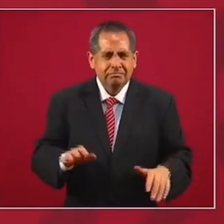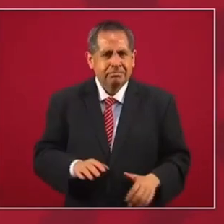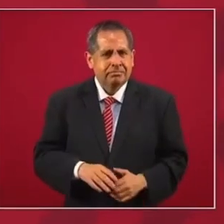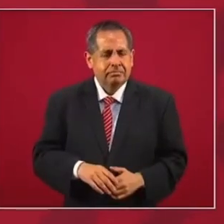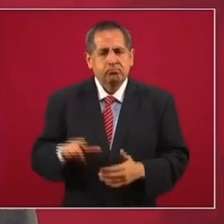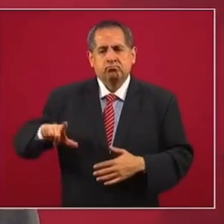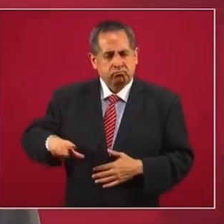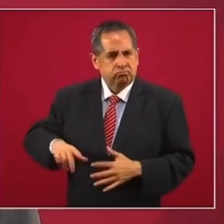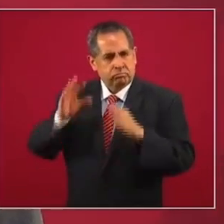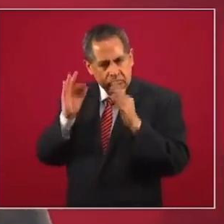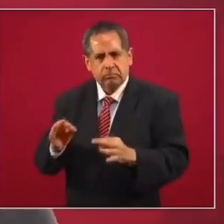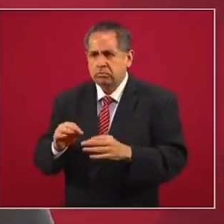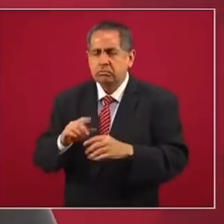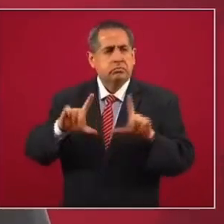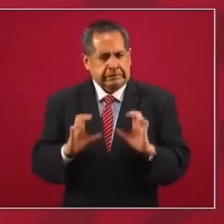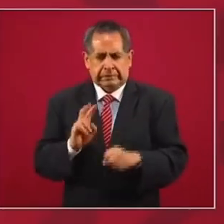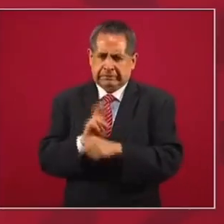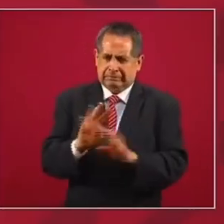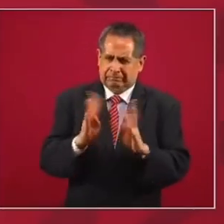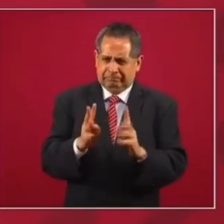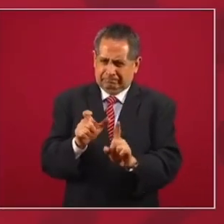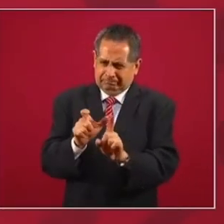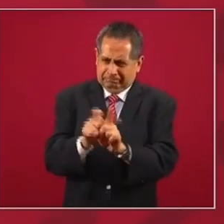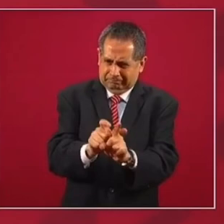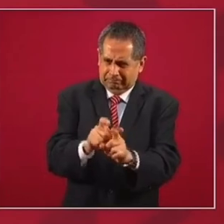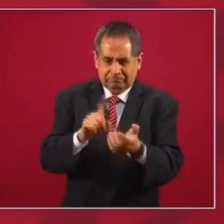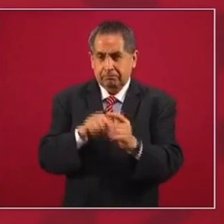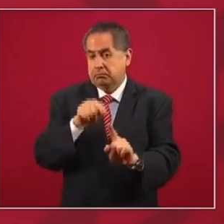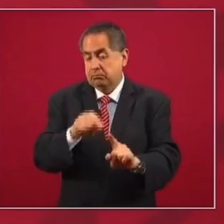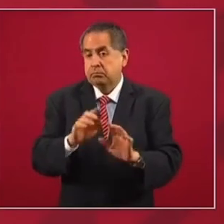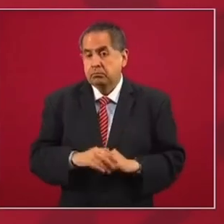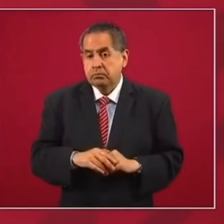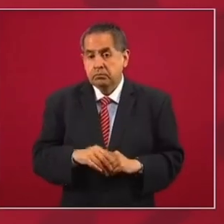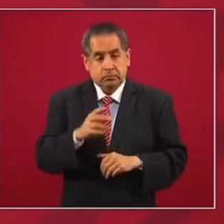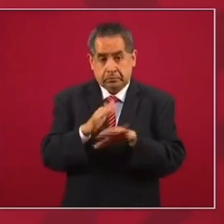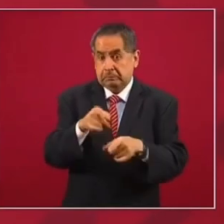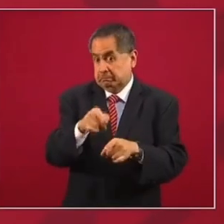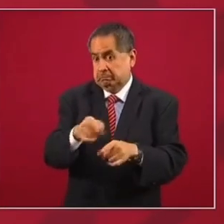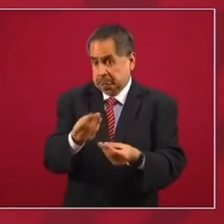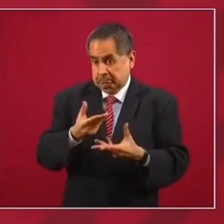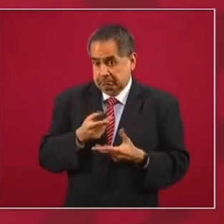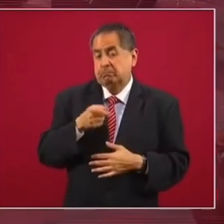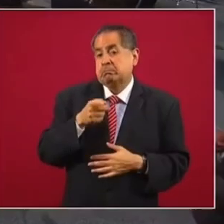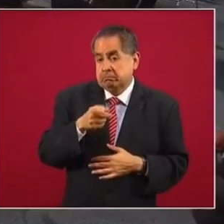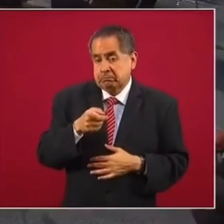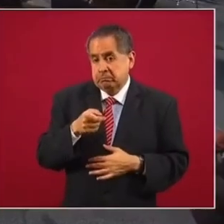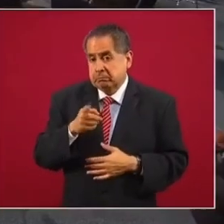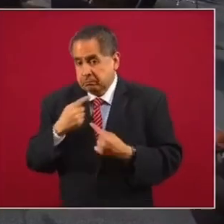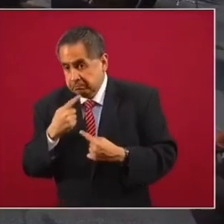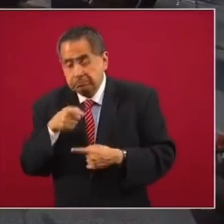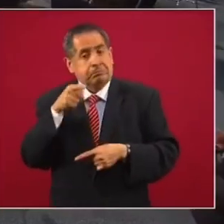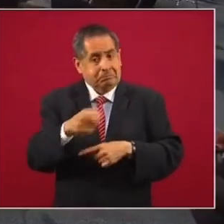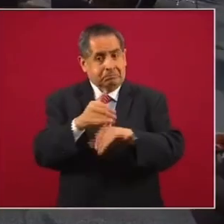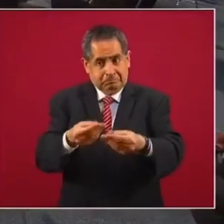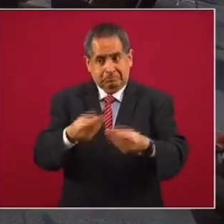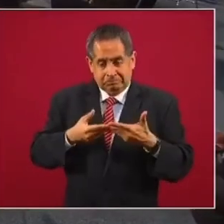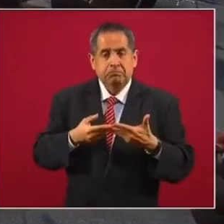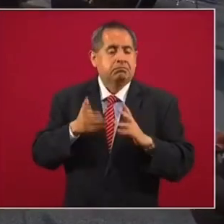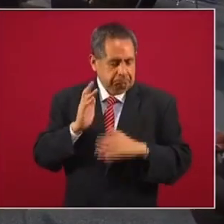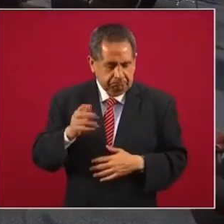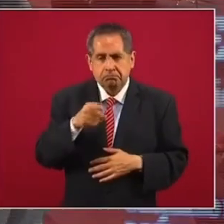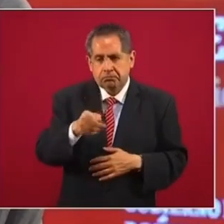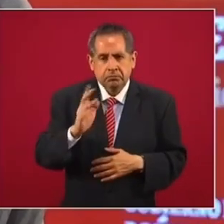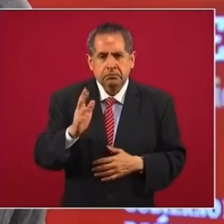Al gobierno, el primer país, hay que cuidarse porque, según la información que se tiene, ya